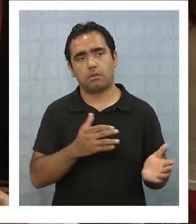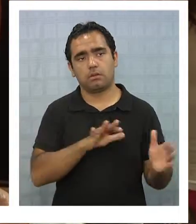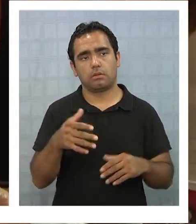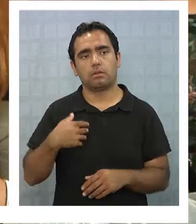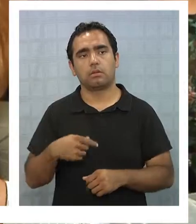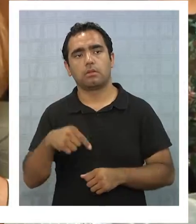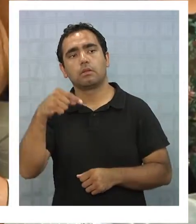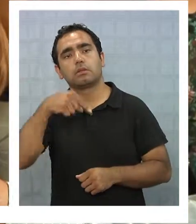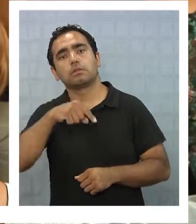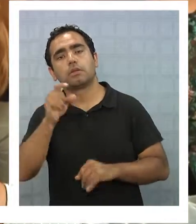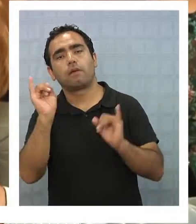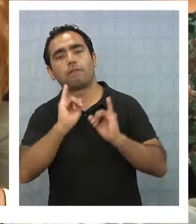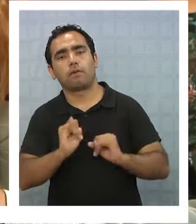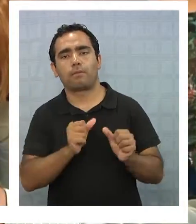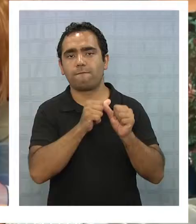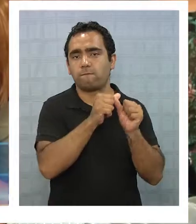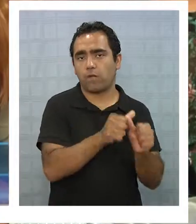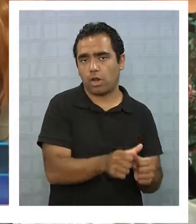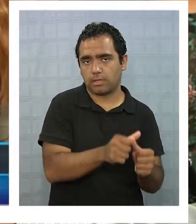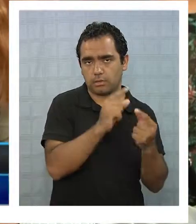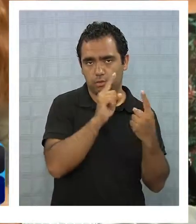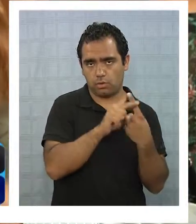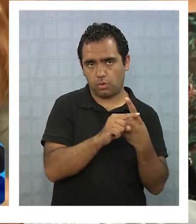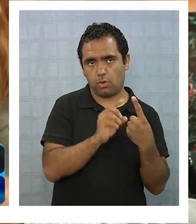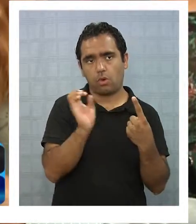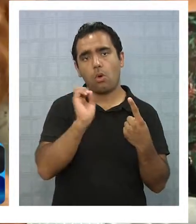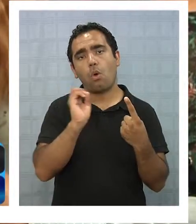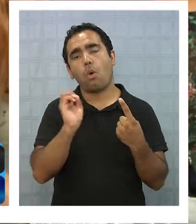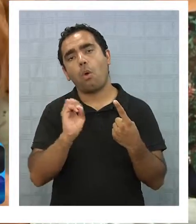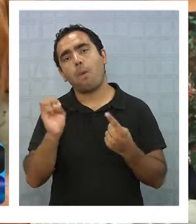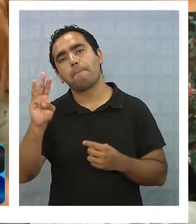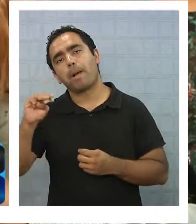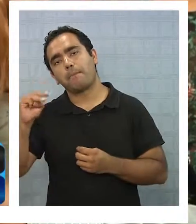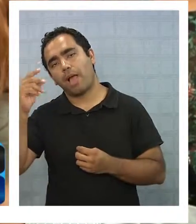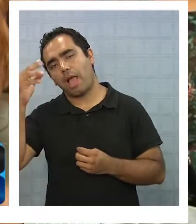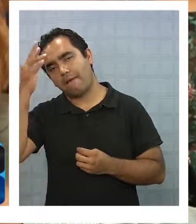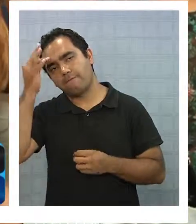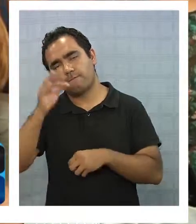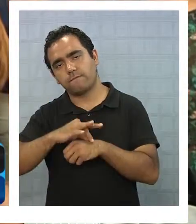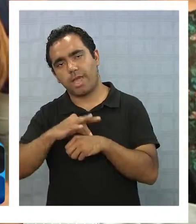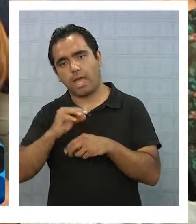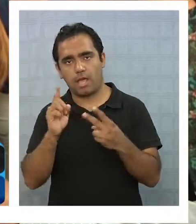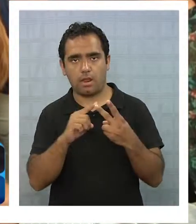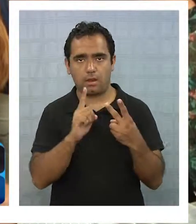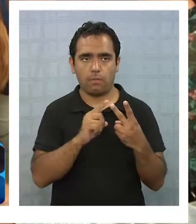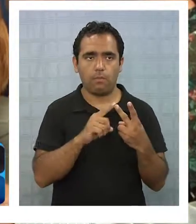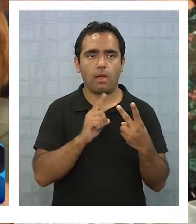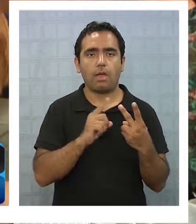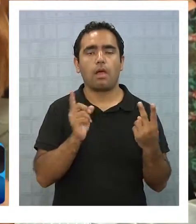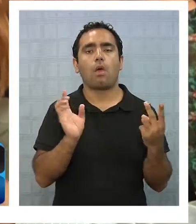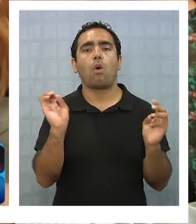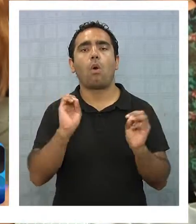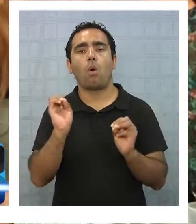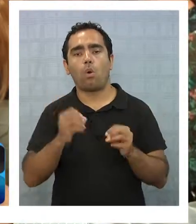medio dramático. Si es por esa medida de violación o si la mamá está enferma, tiene alguna